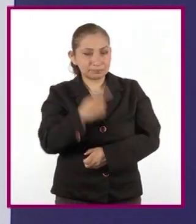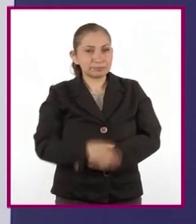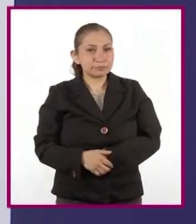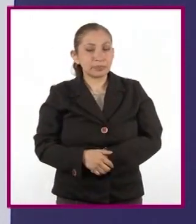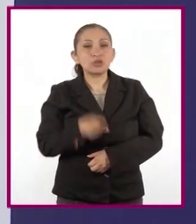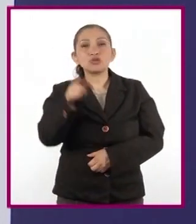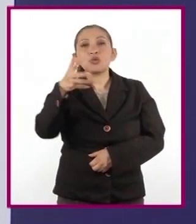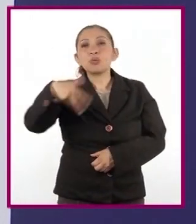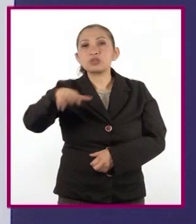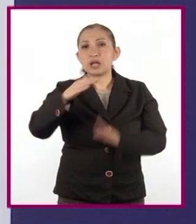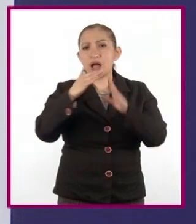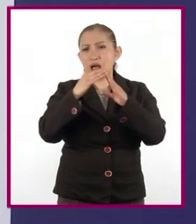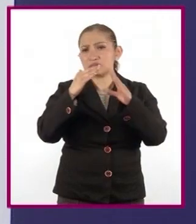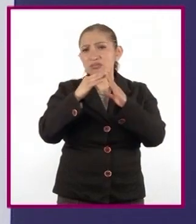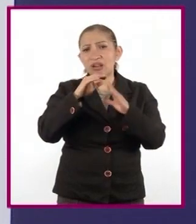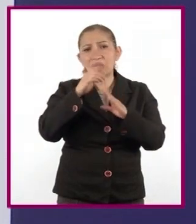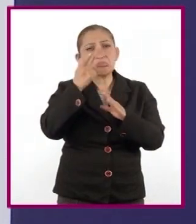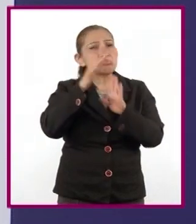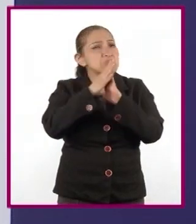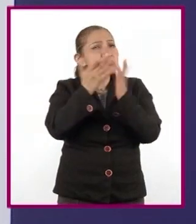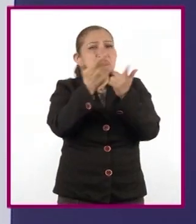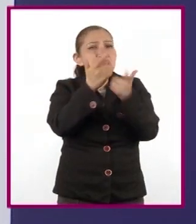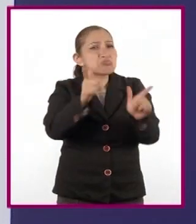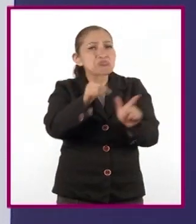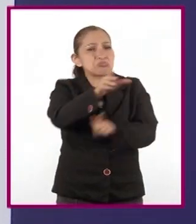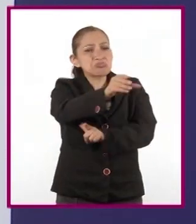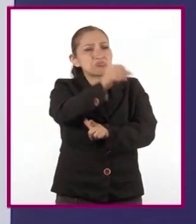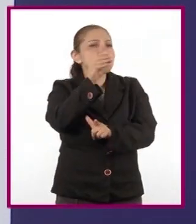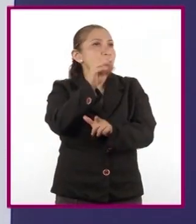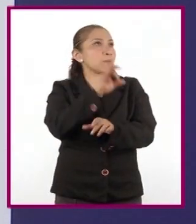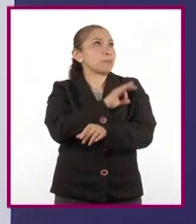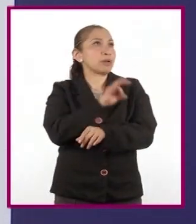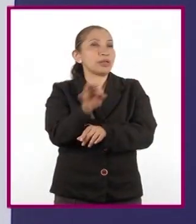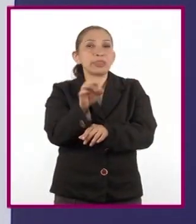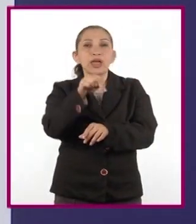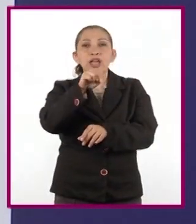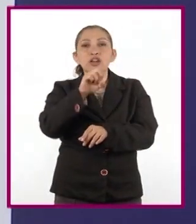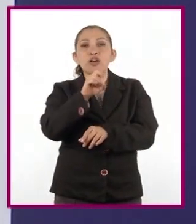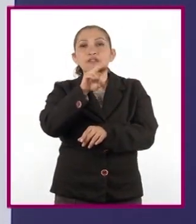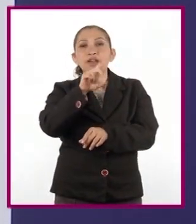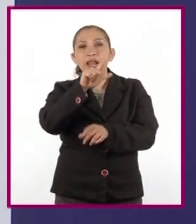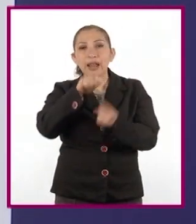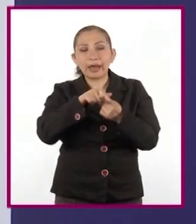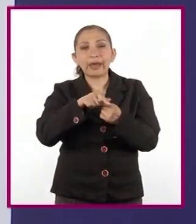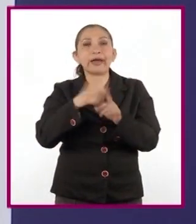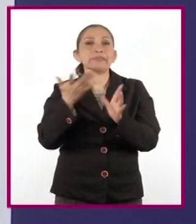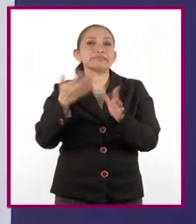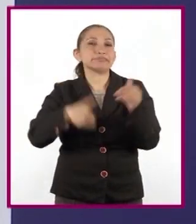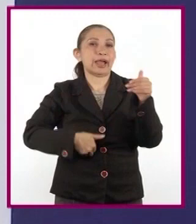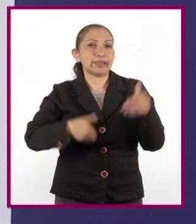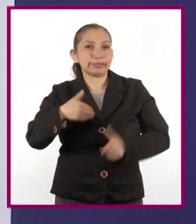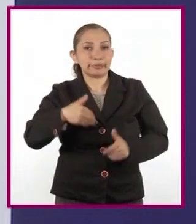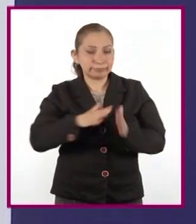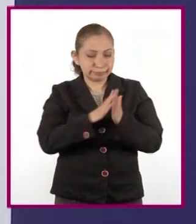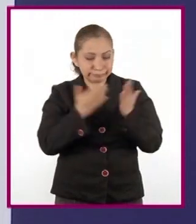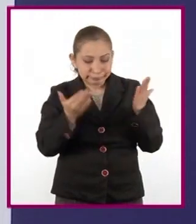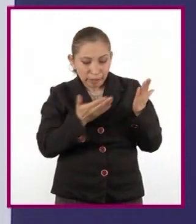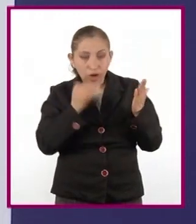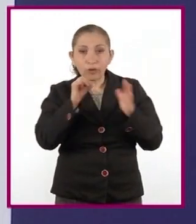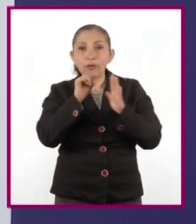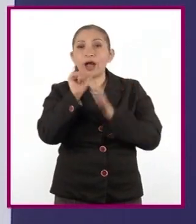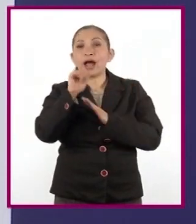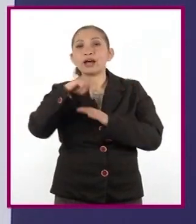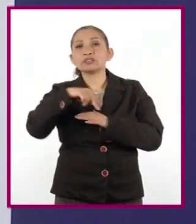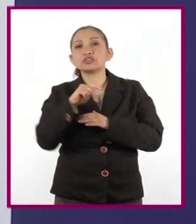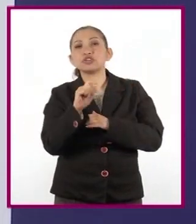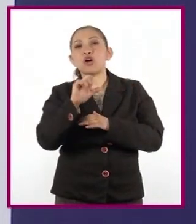Busquen en su casa algún libro que tengan, puede ser una novela, una obra de teatro o una antología,